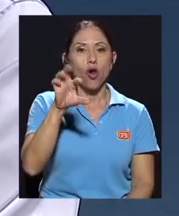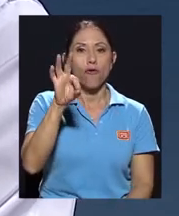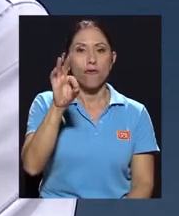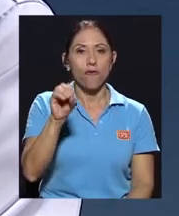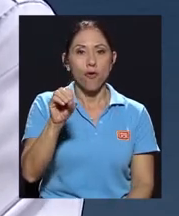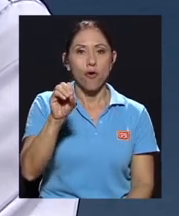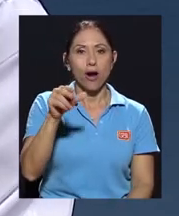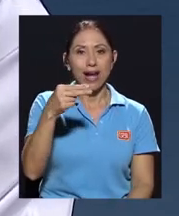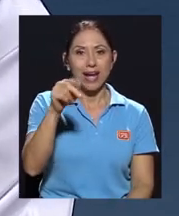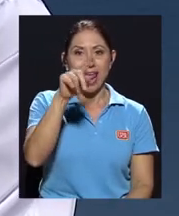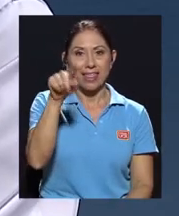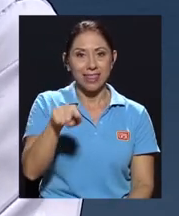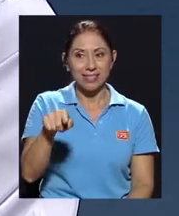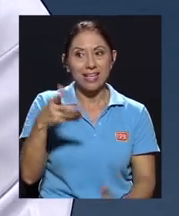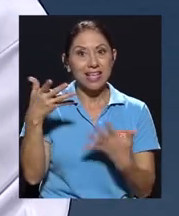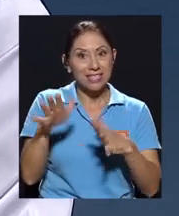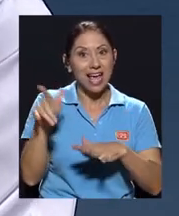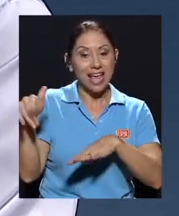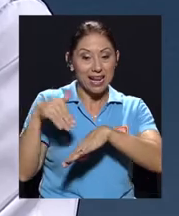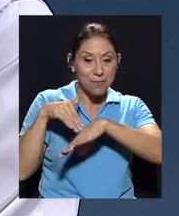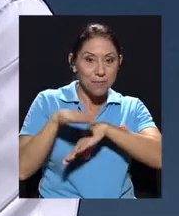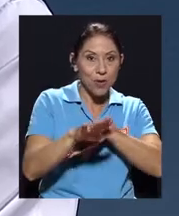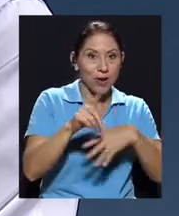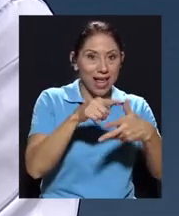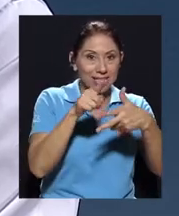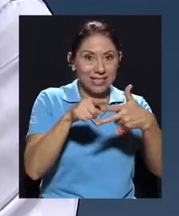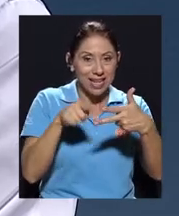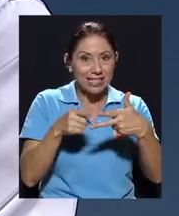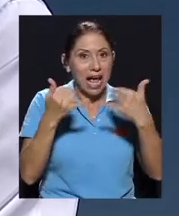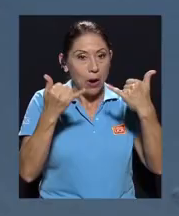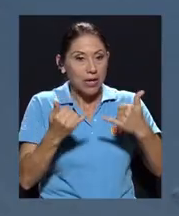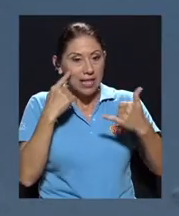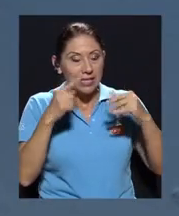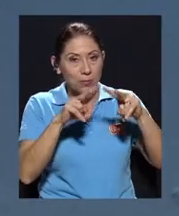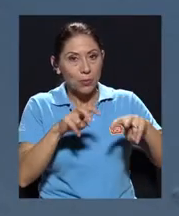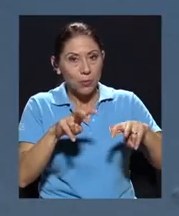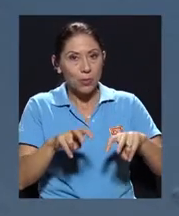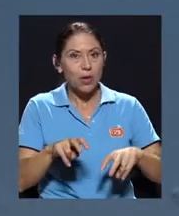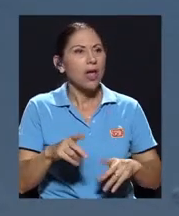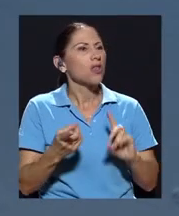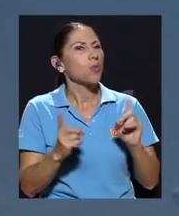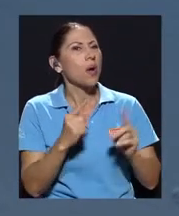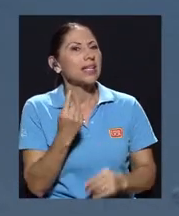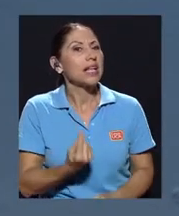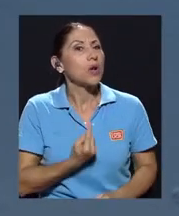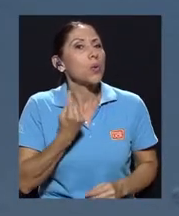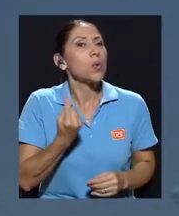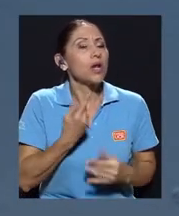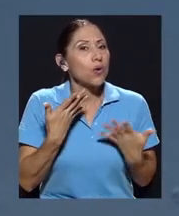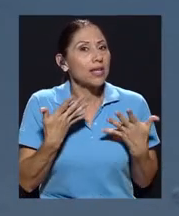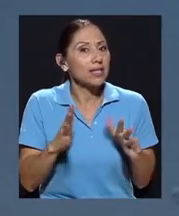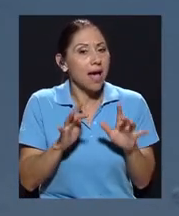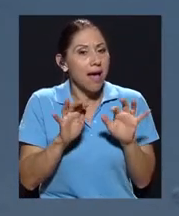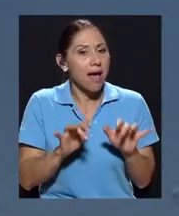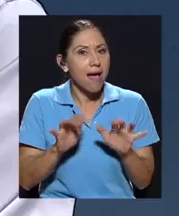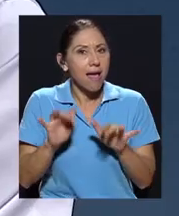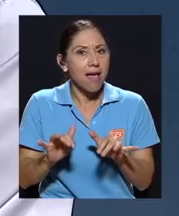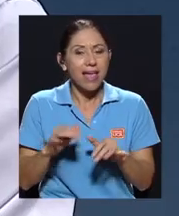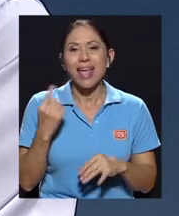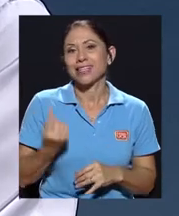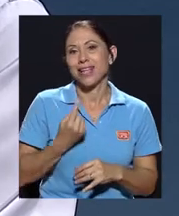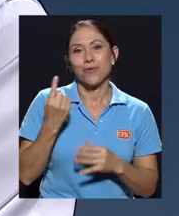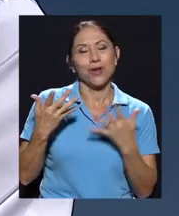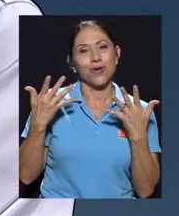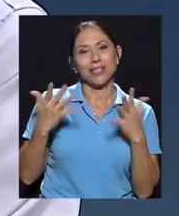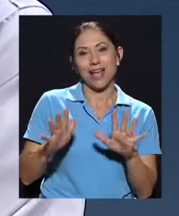Hernández, de hecho, ya envió sus 3 declaraciones. Estamos ahorita en la fase preliminar de... ¿Él sería el único entonces que en este Él es el único que hasta este momento... ¿Ha completado? Ha